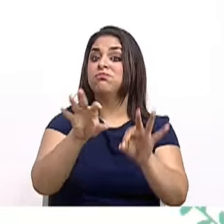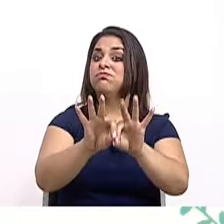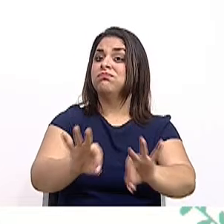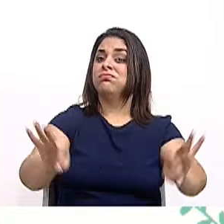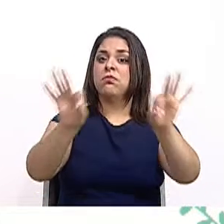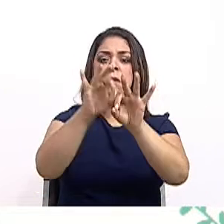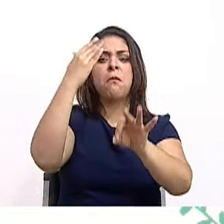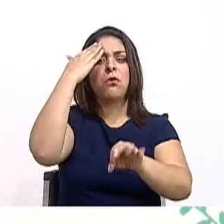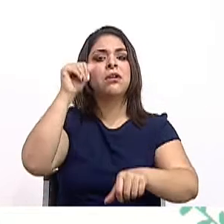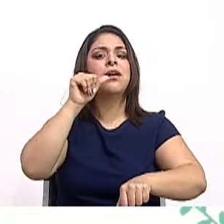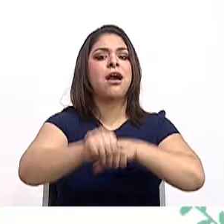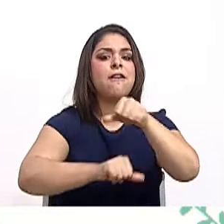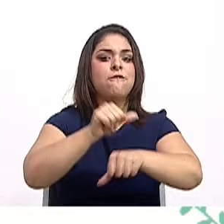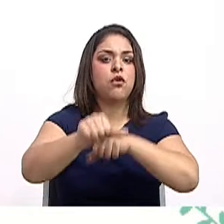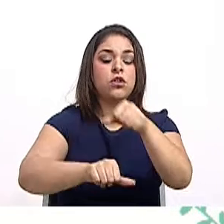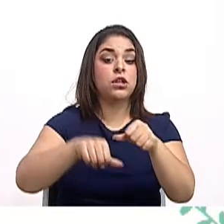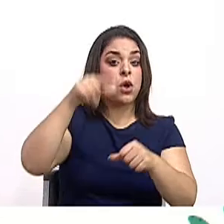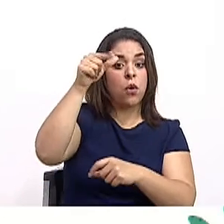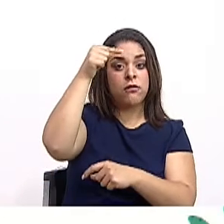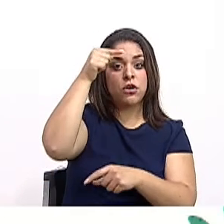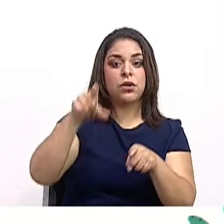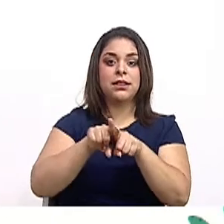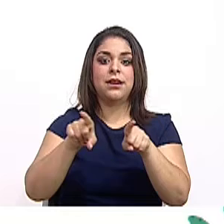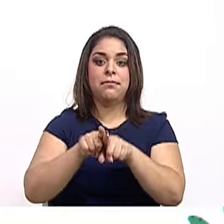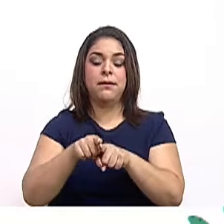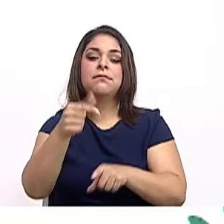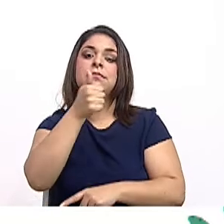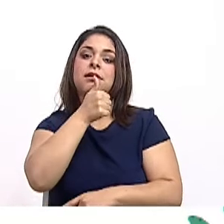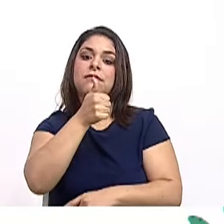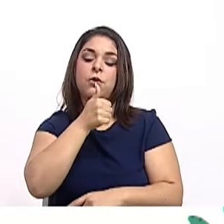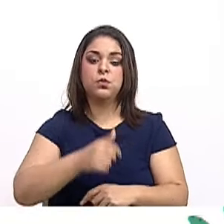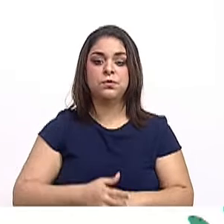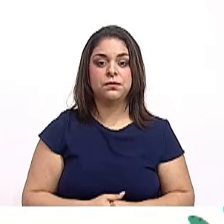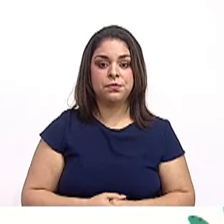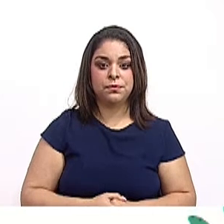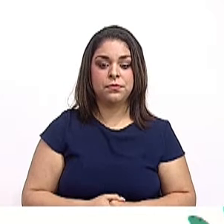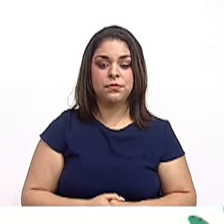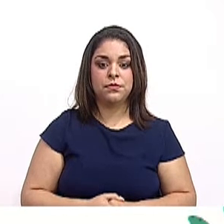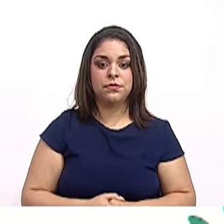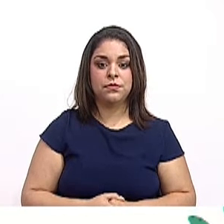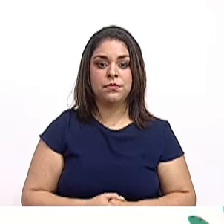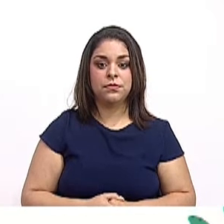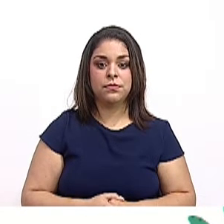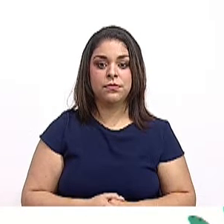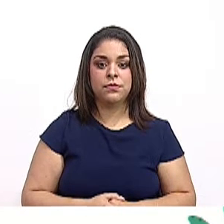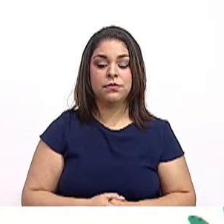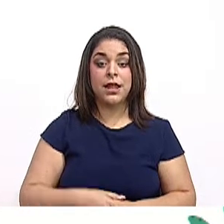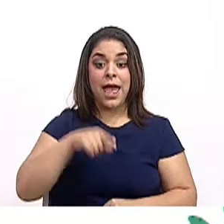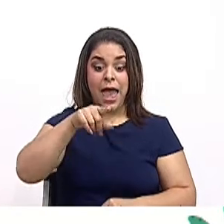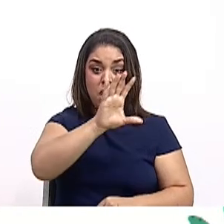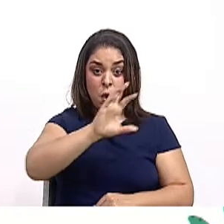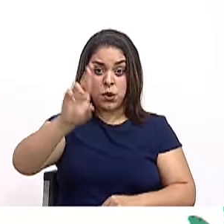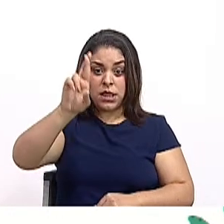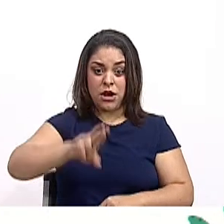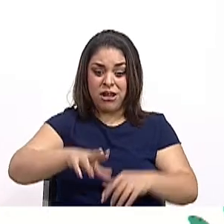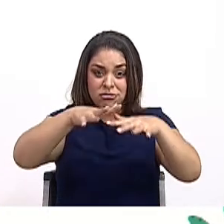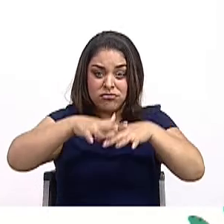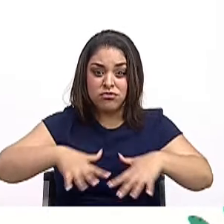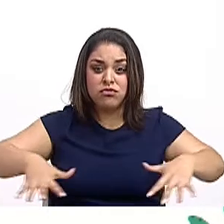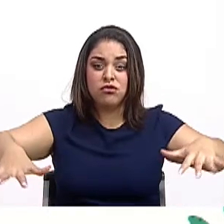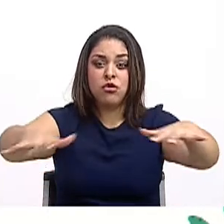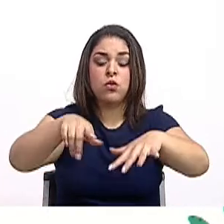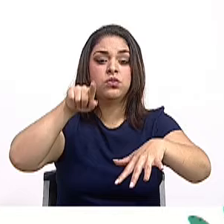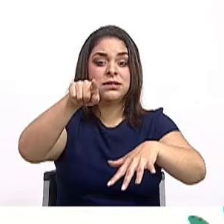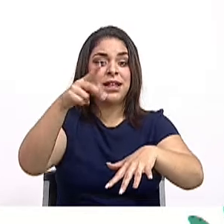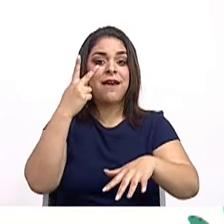son esfuerzos estatales y privados. Dentro de ese territorio costarricense, si vemos